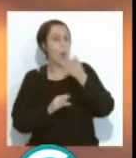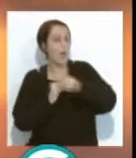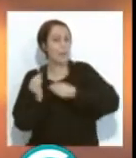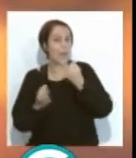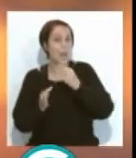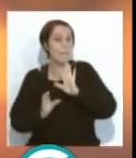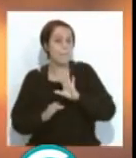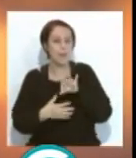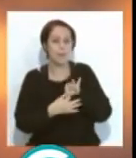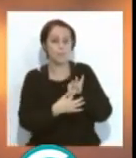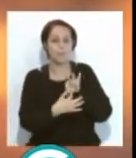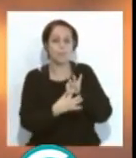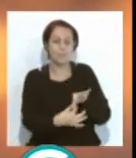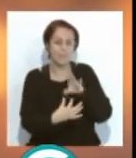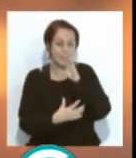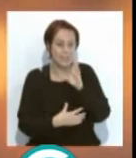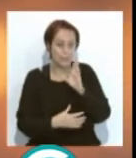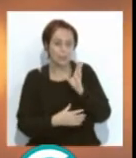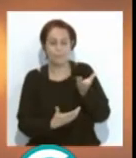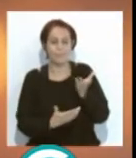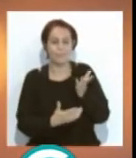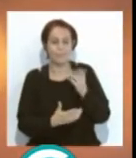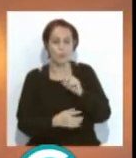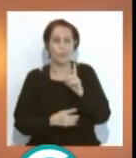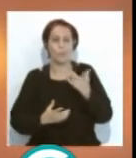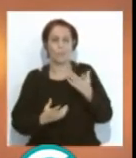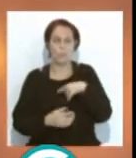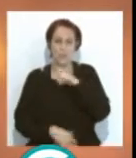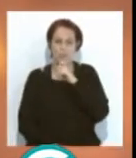pero que no está relacionada directamente. Es muy complicado también.